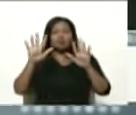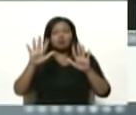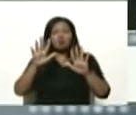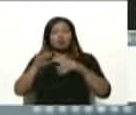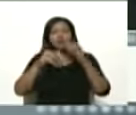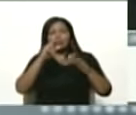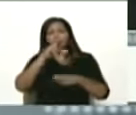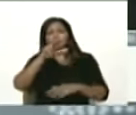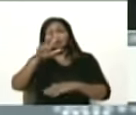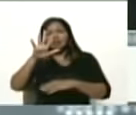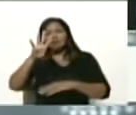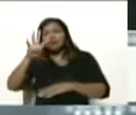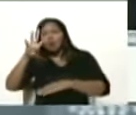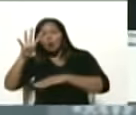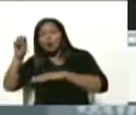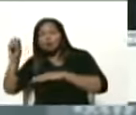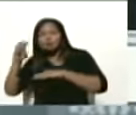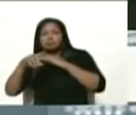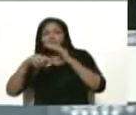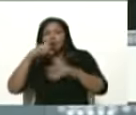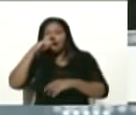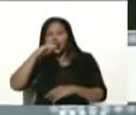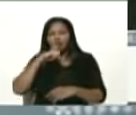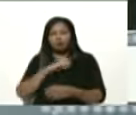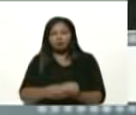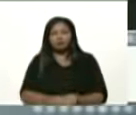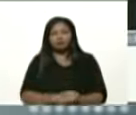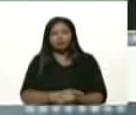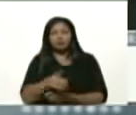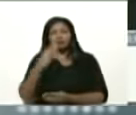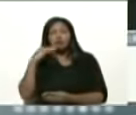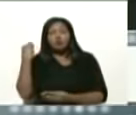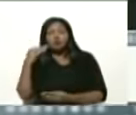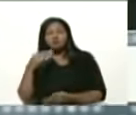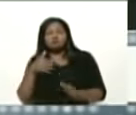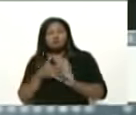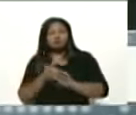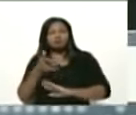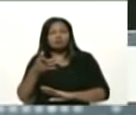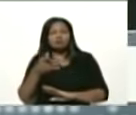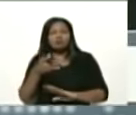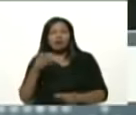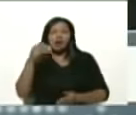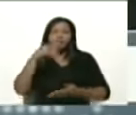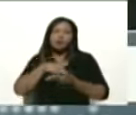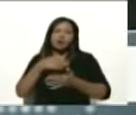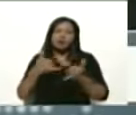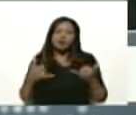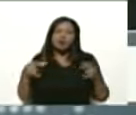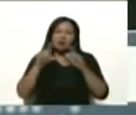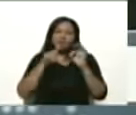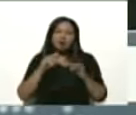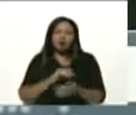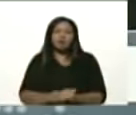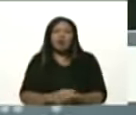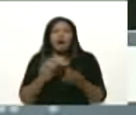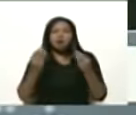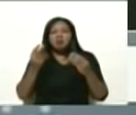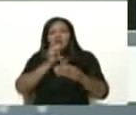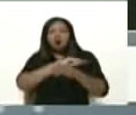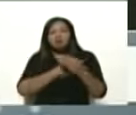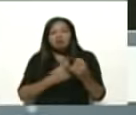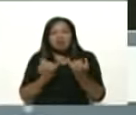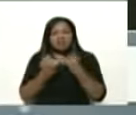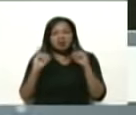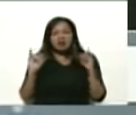20, 30, 40 años, y debe ser la juventud que plante con mucha fuerza la